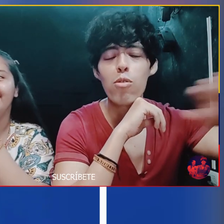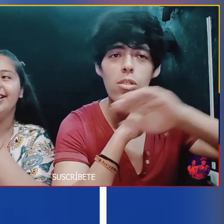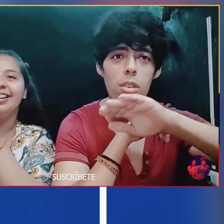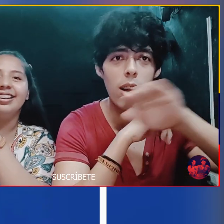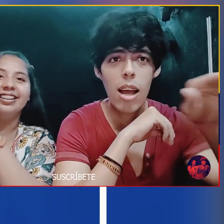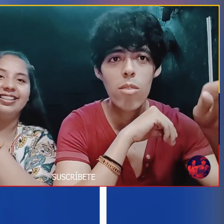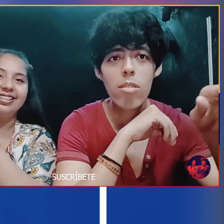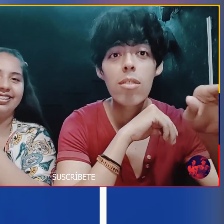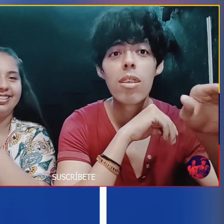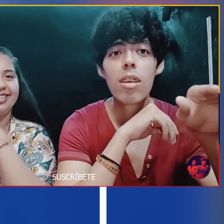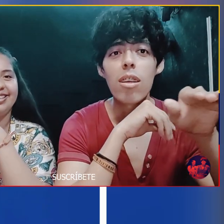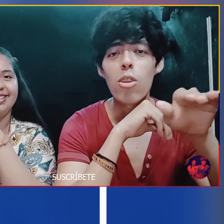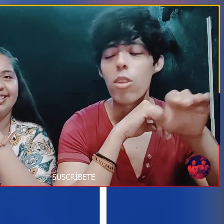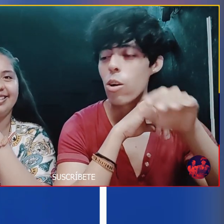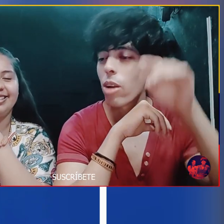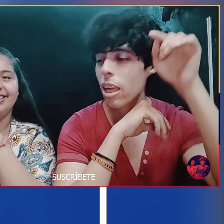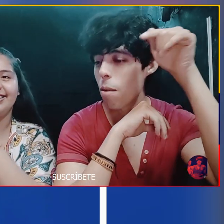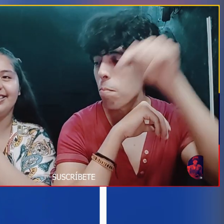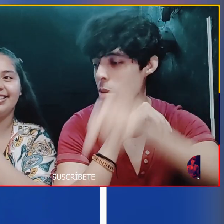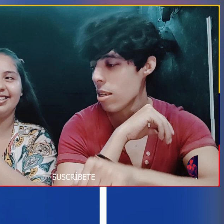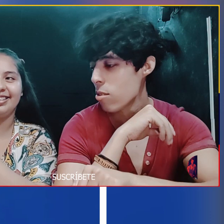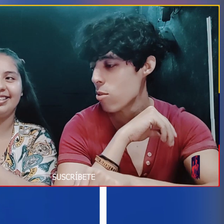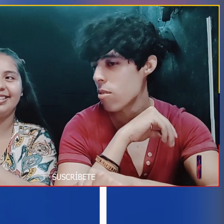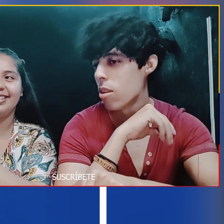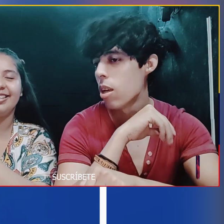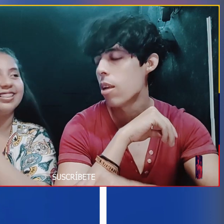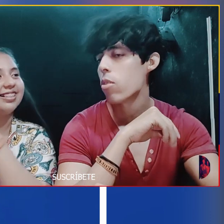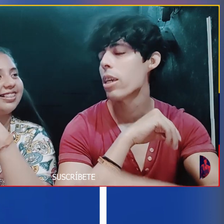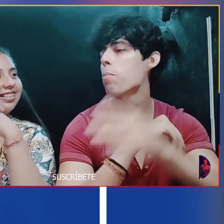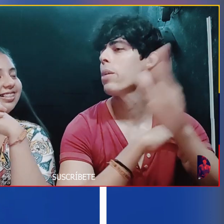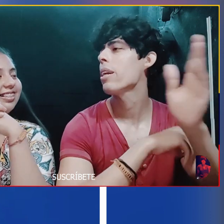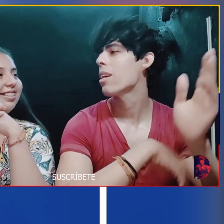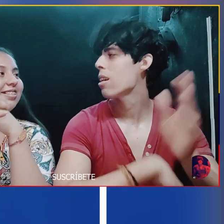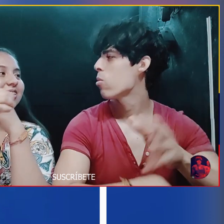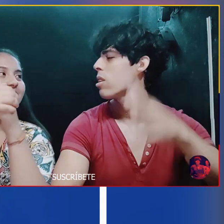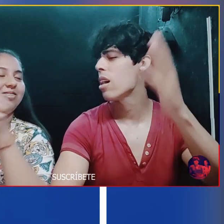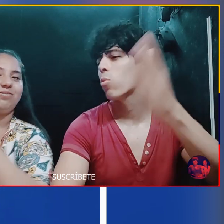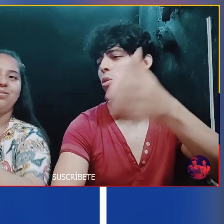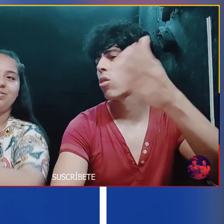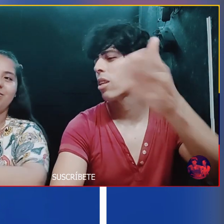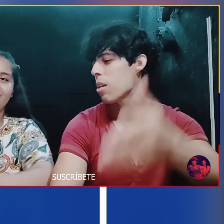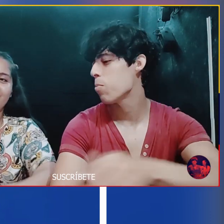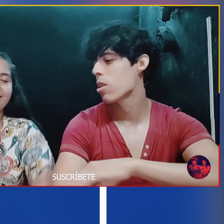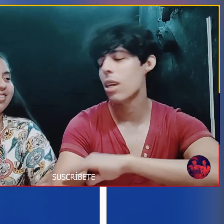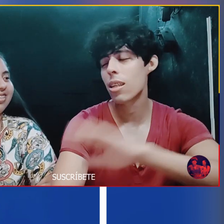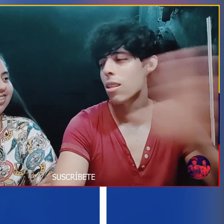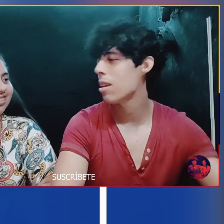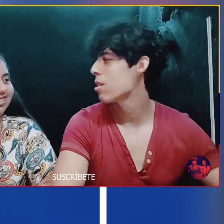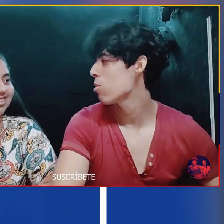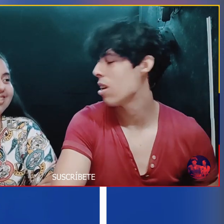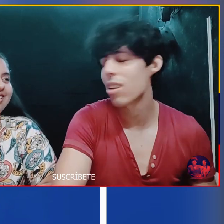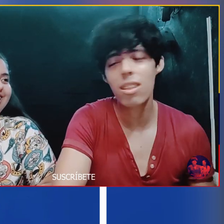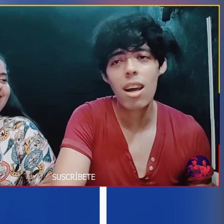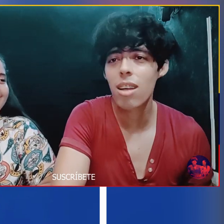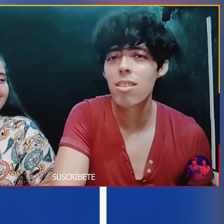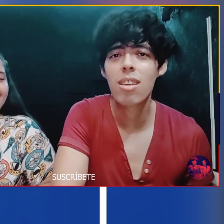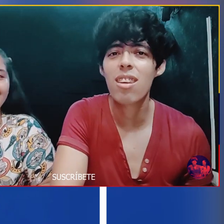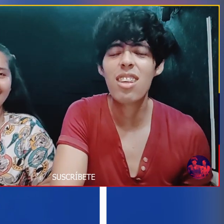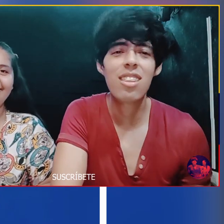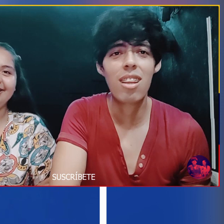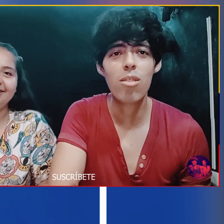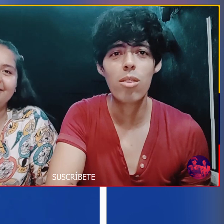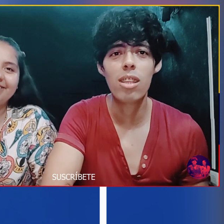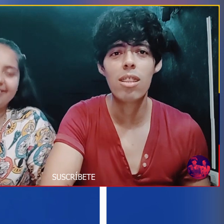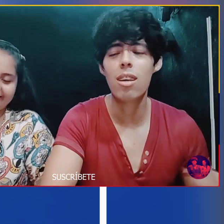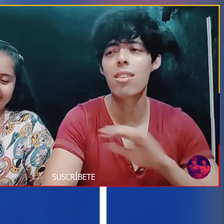Esto fue un knockout Lo dejó en el piso No hay que para qué Contar un, dos, tres Porque ya está Esto ya está